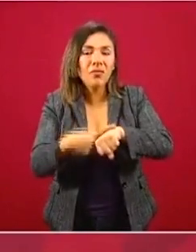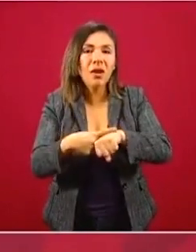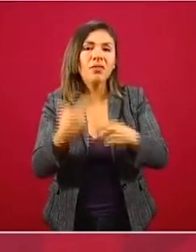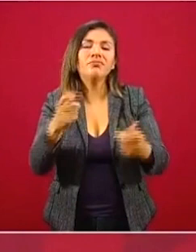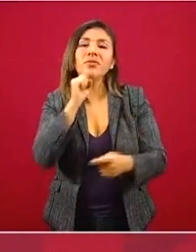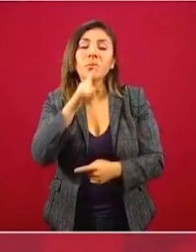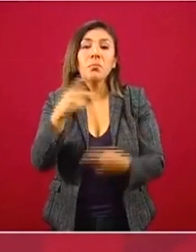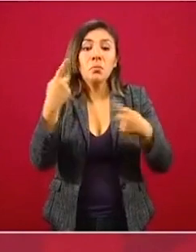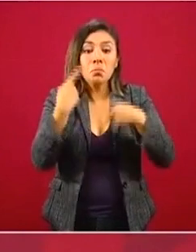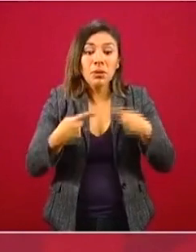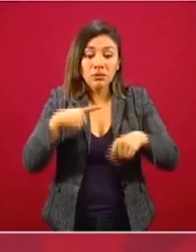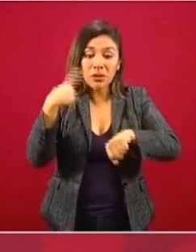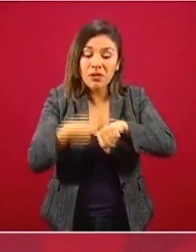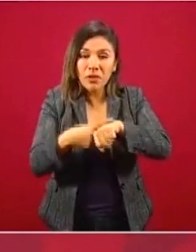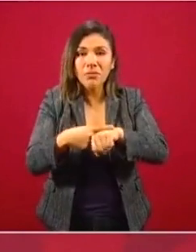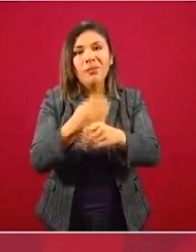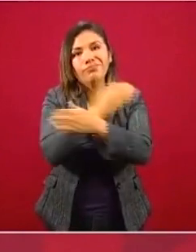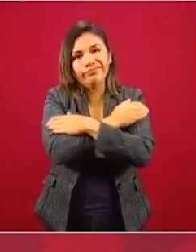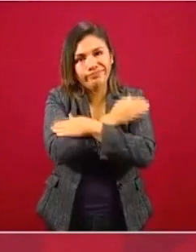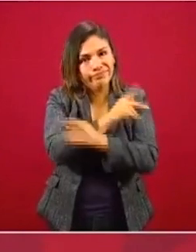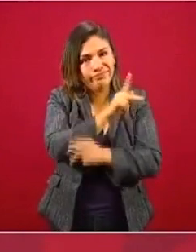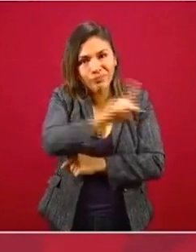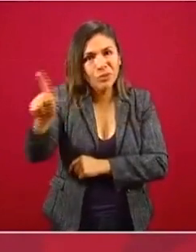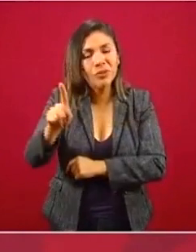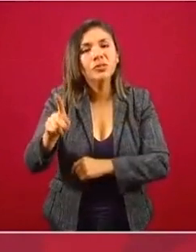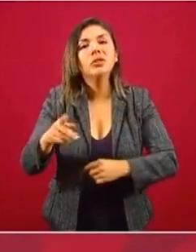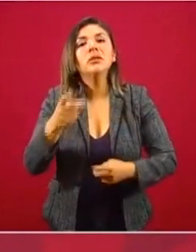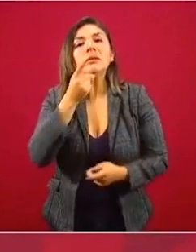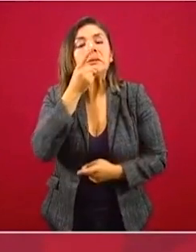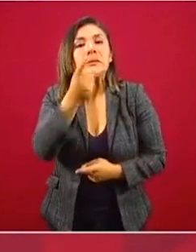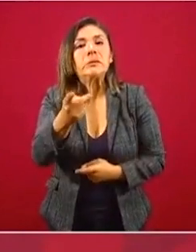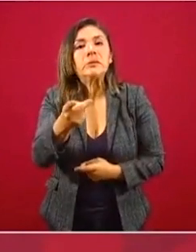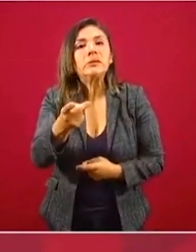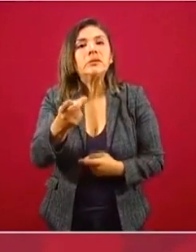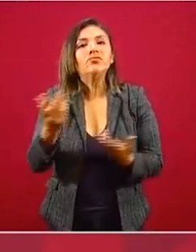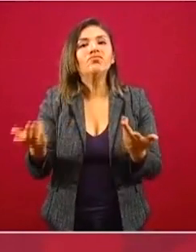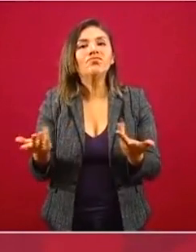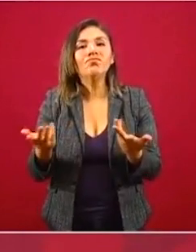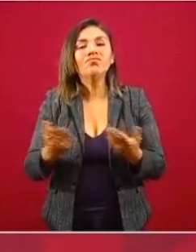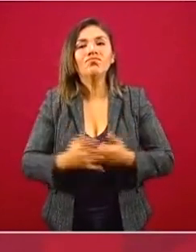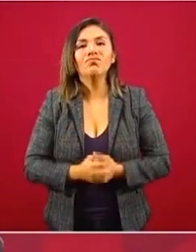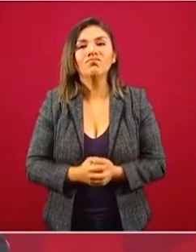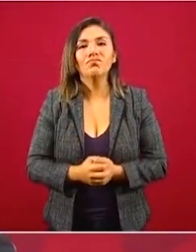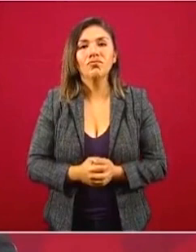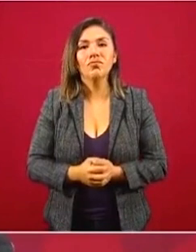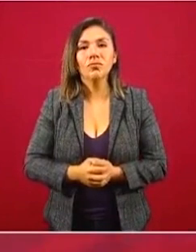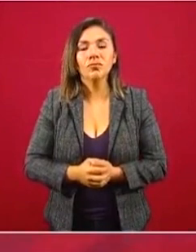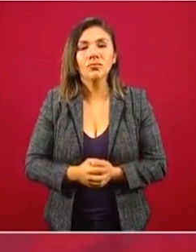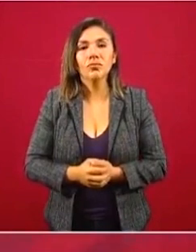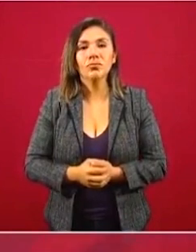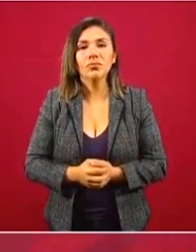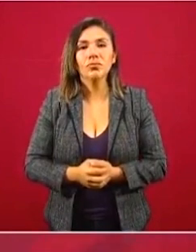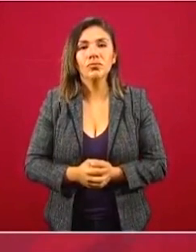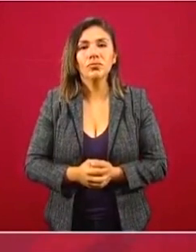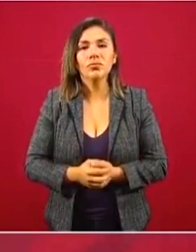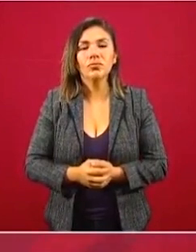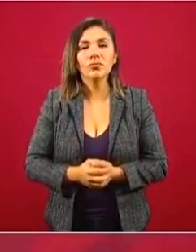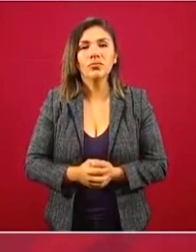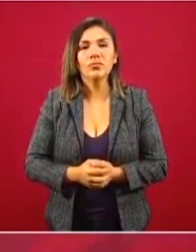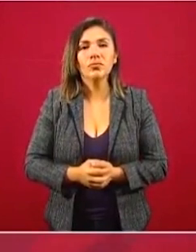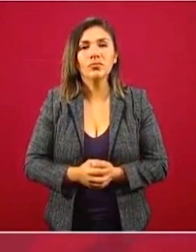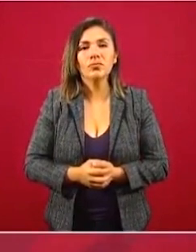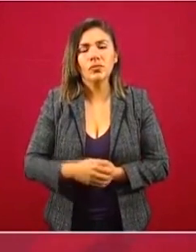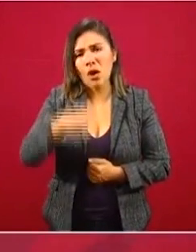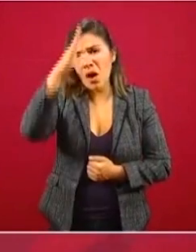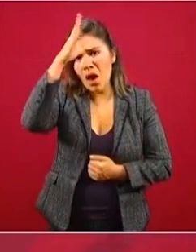decirles que de acuerdo a los